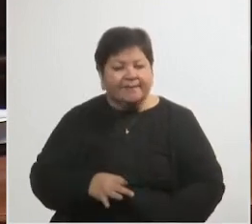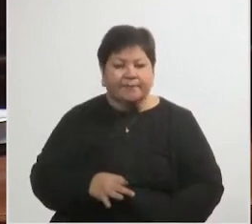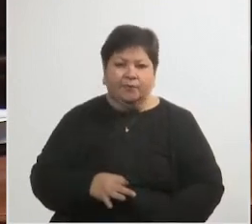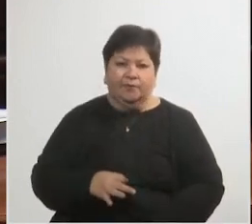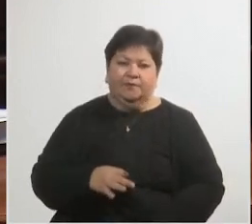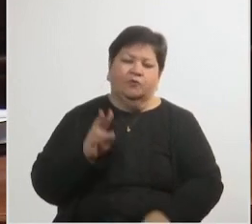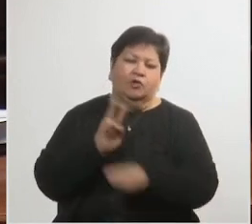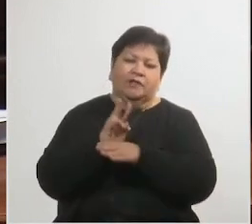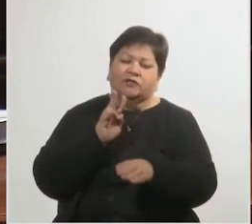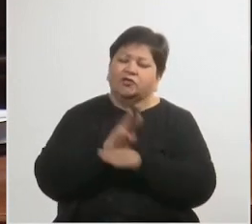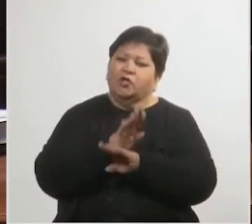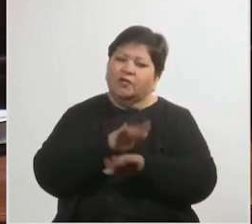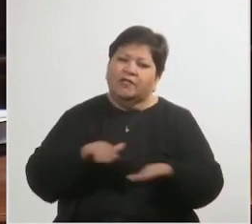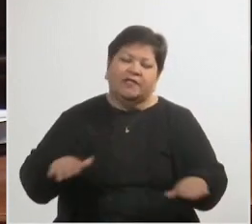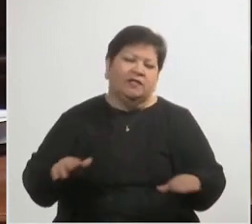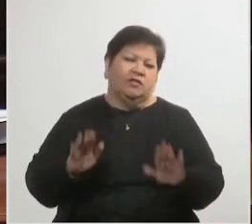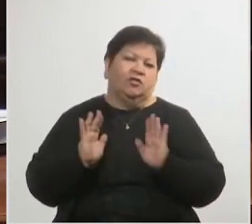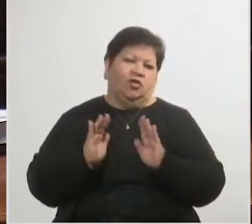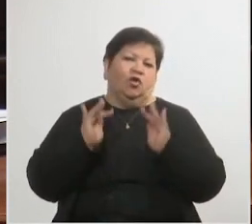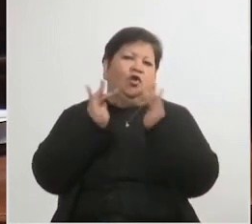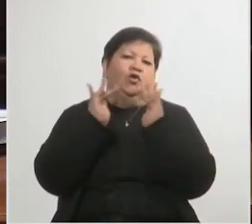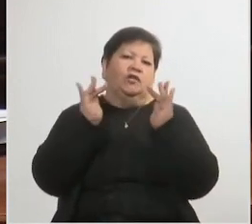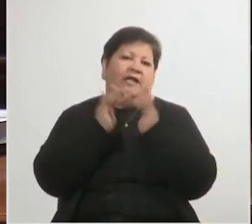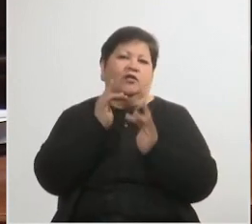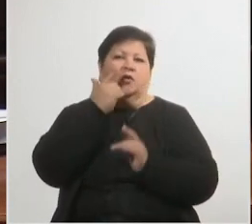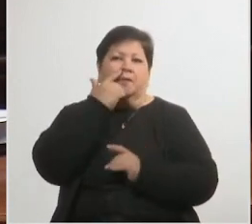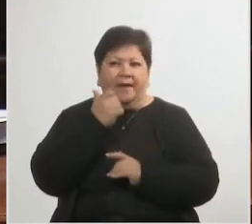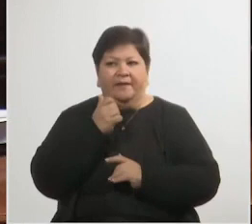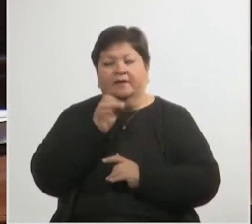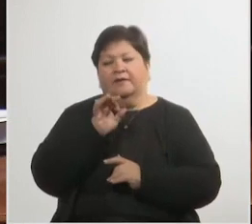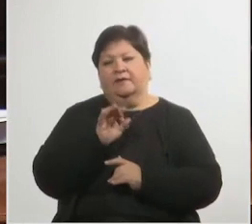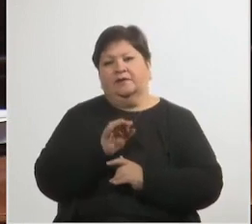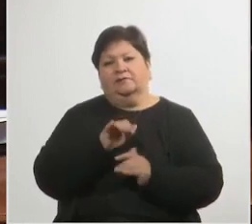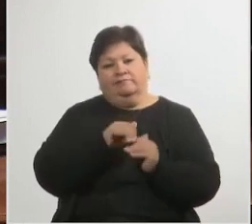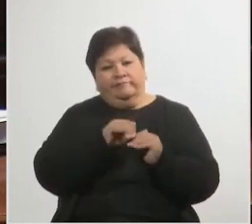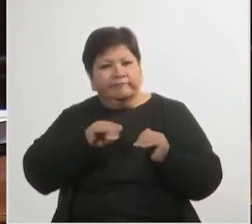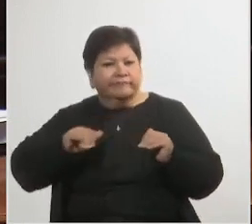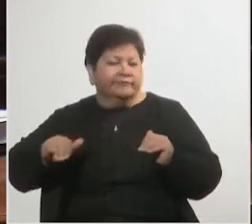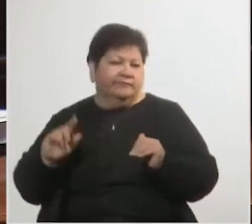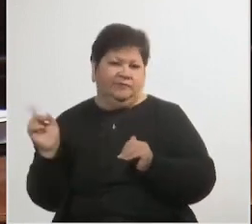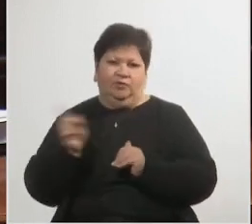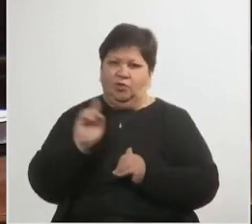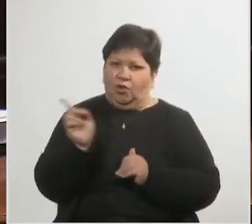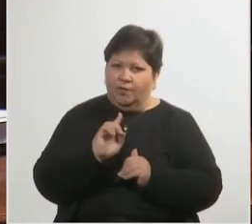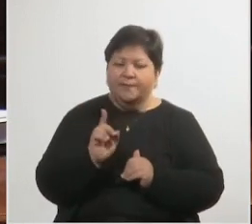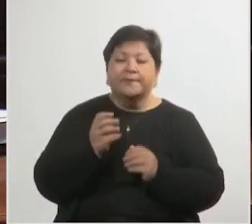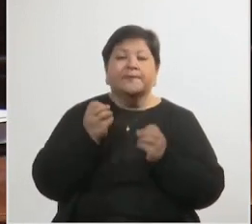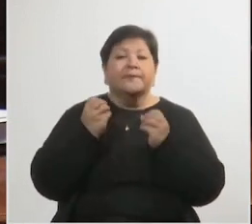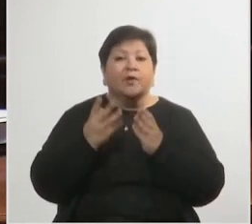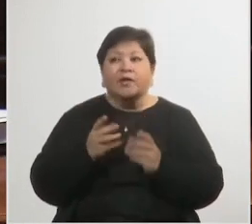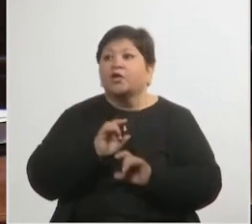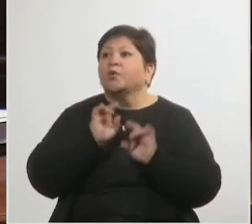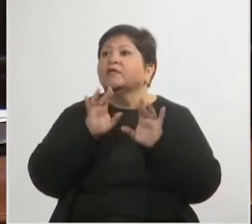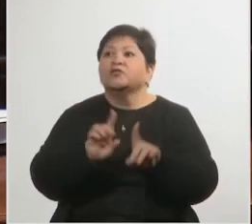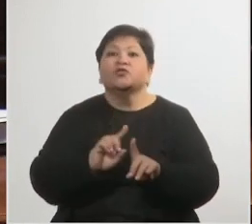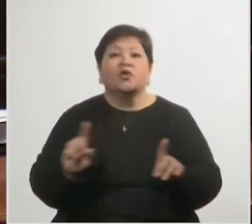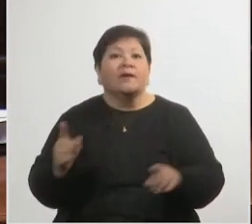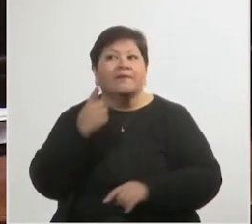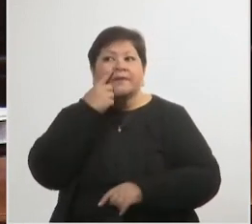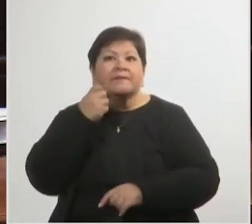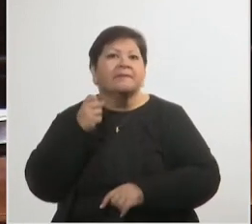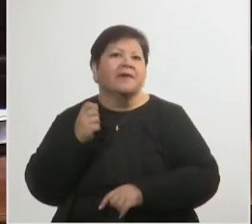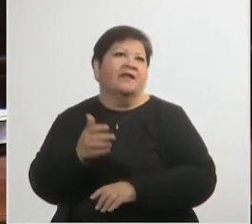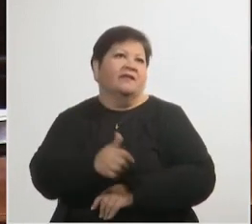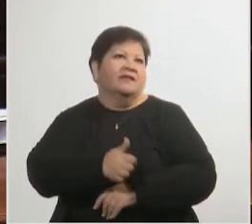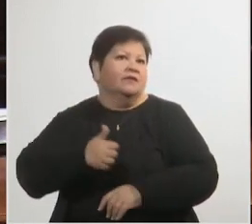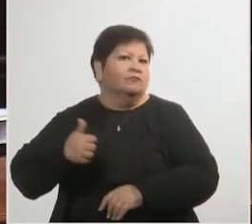protección del niño es no privarle el contacto con una parte de su familia porque no es solo el progenitor que queda afuera,